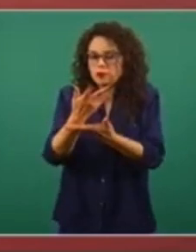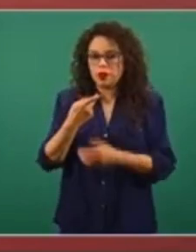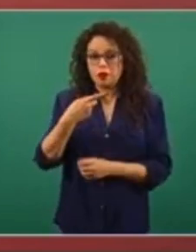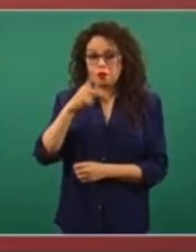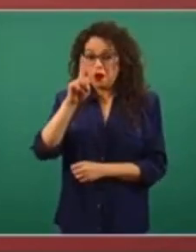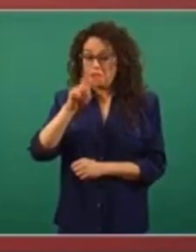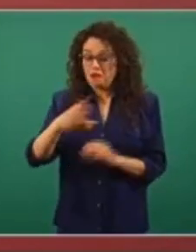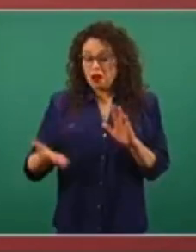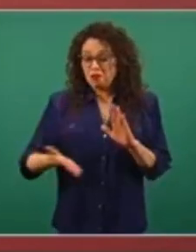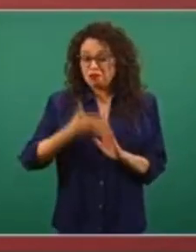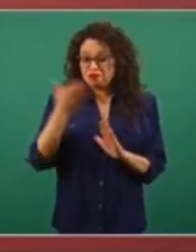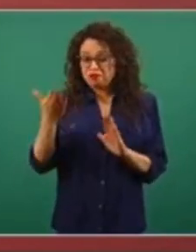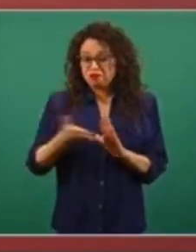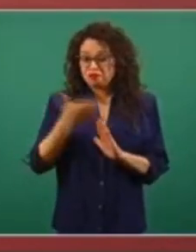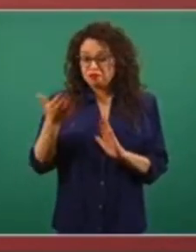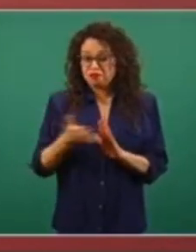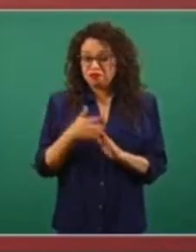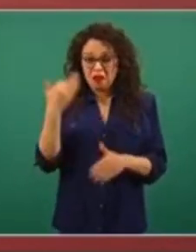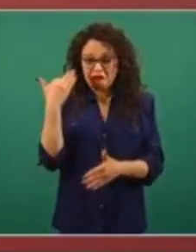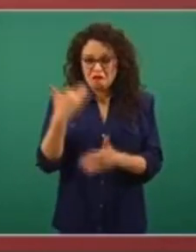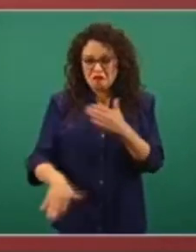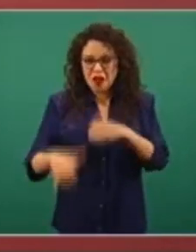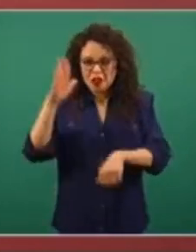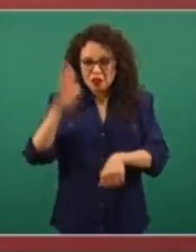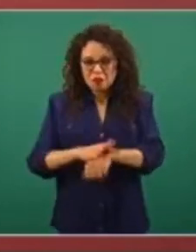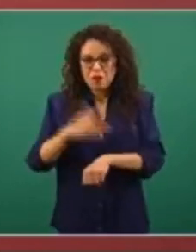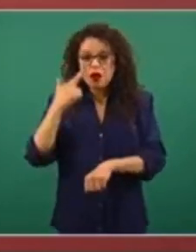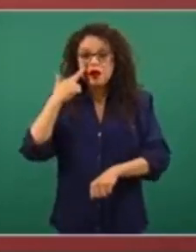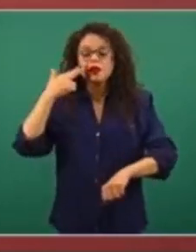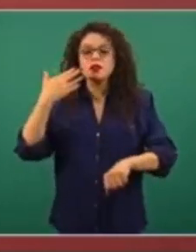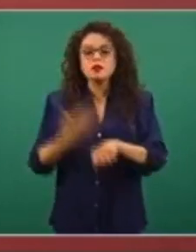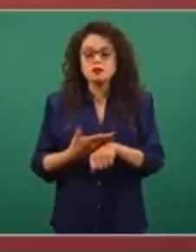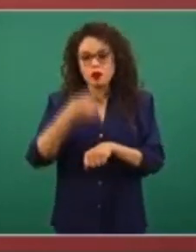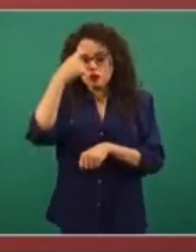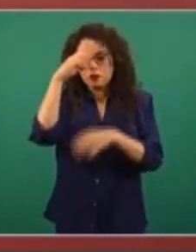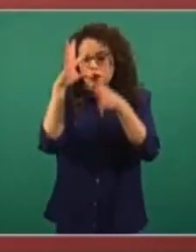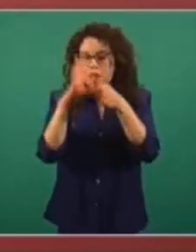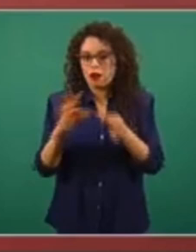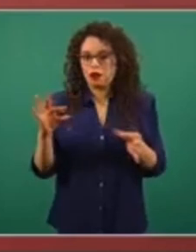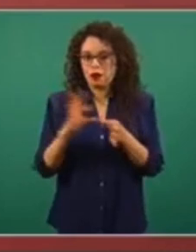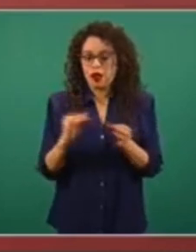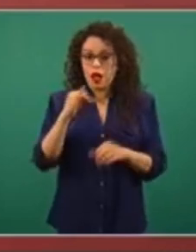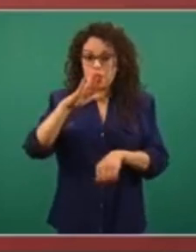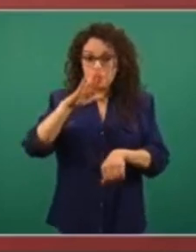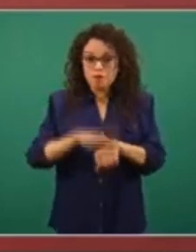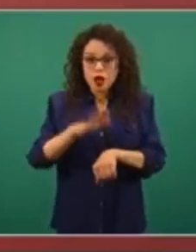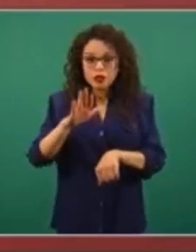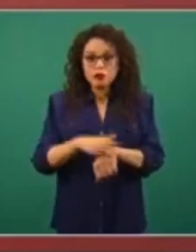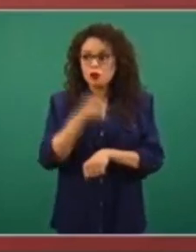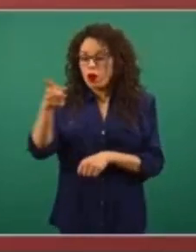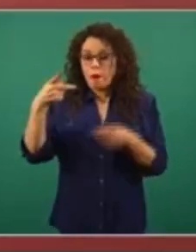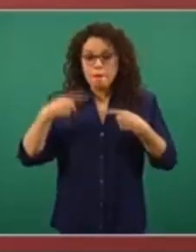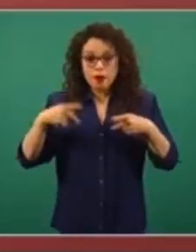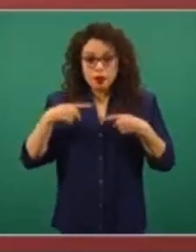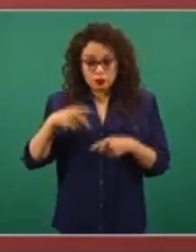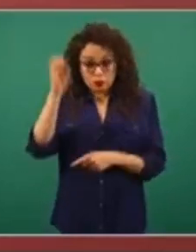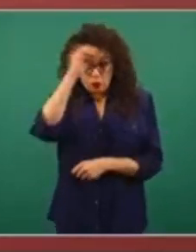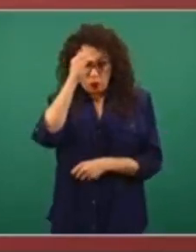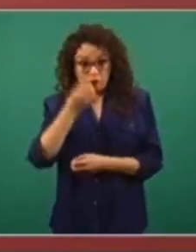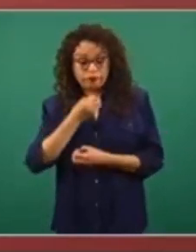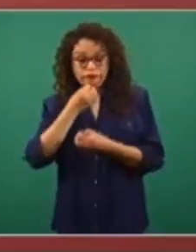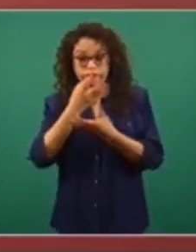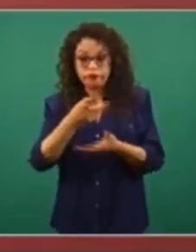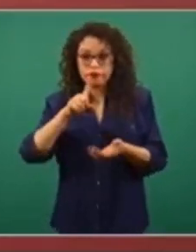personas que pueden tener influencia en la opinión pública y que tienen además un cargo obtenido por el voto popular,